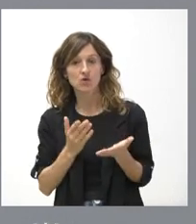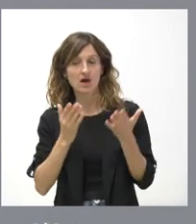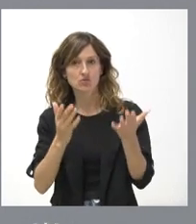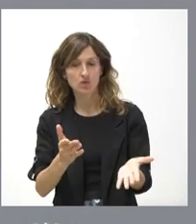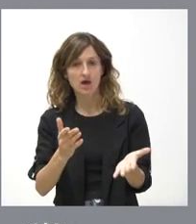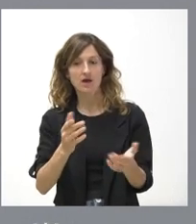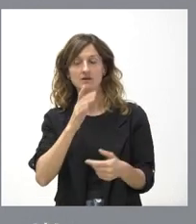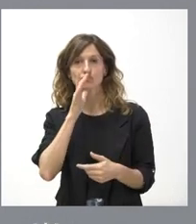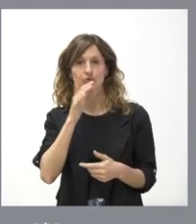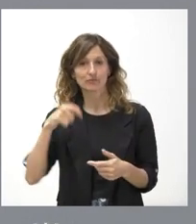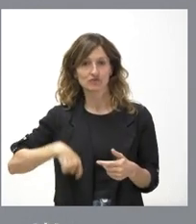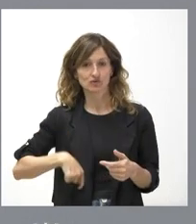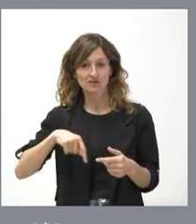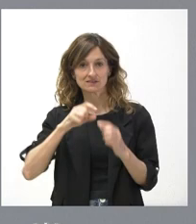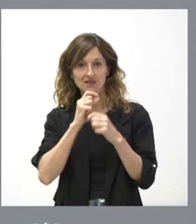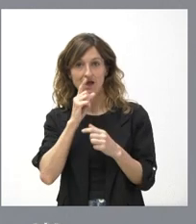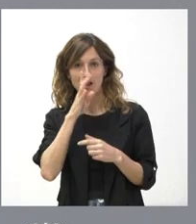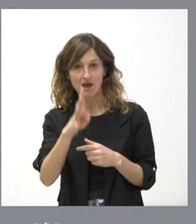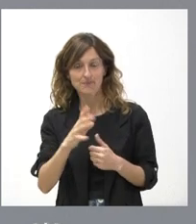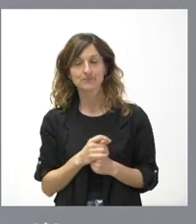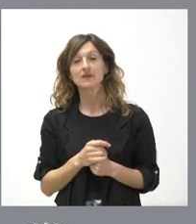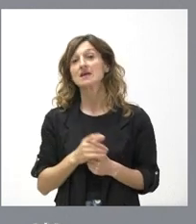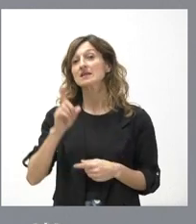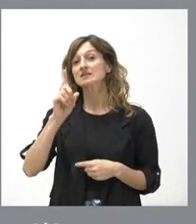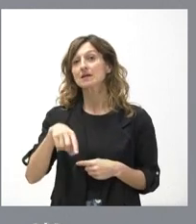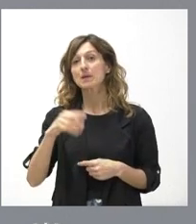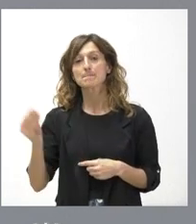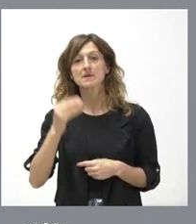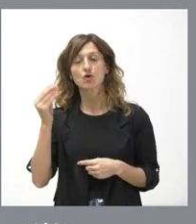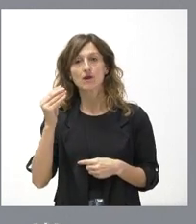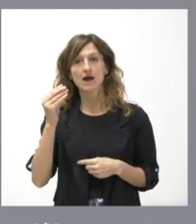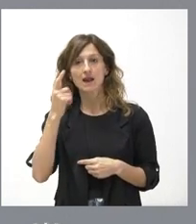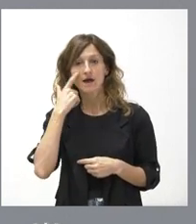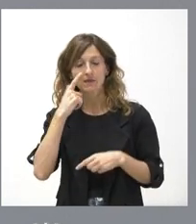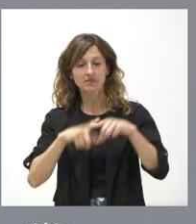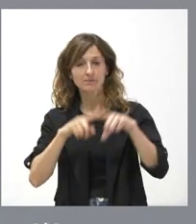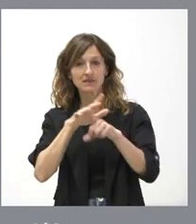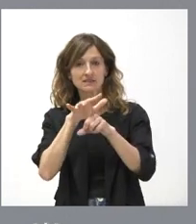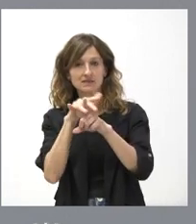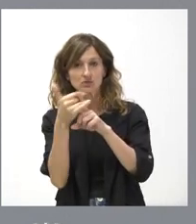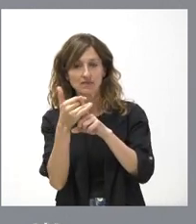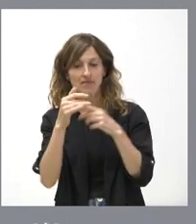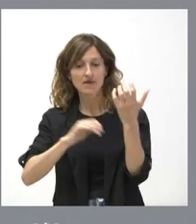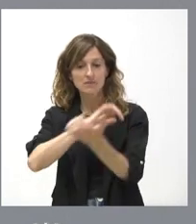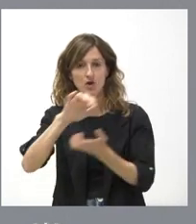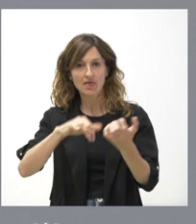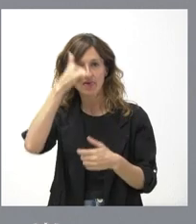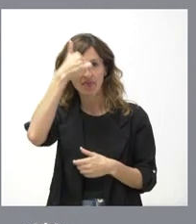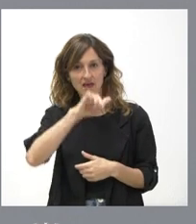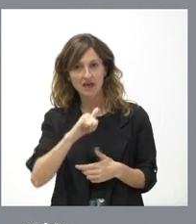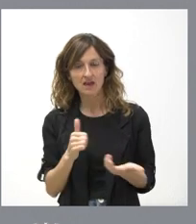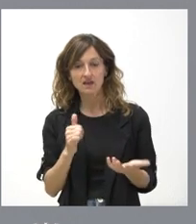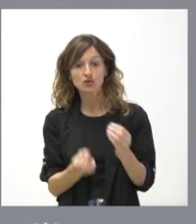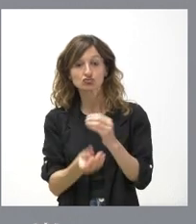en esta legislatura, de mejorar el tratamiento de las circunstancias de violencia de género que se pudiera